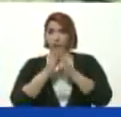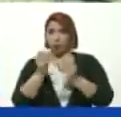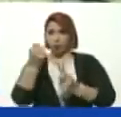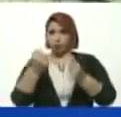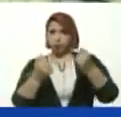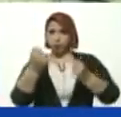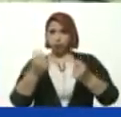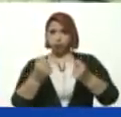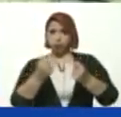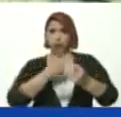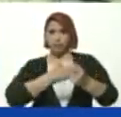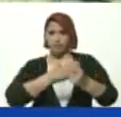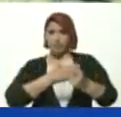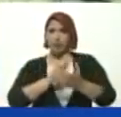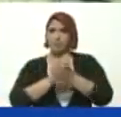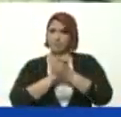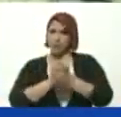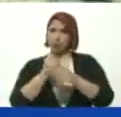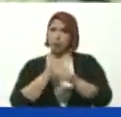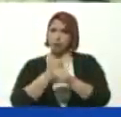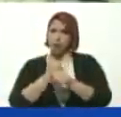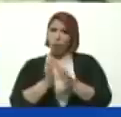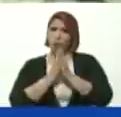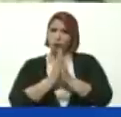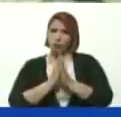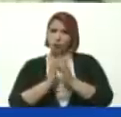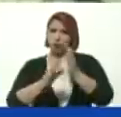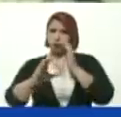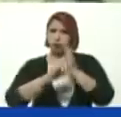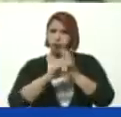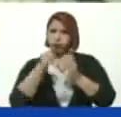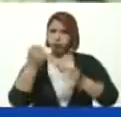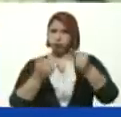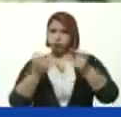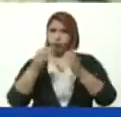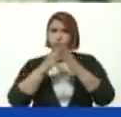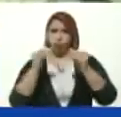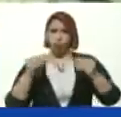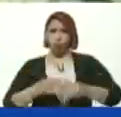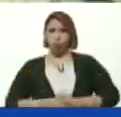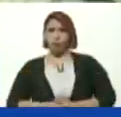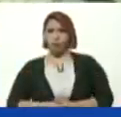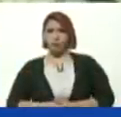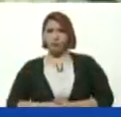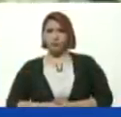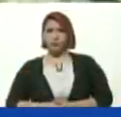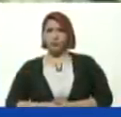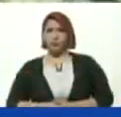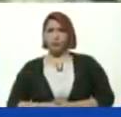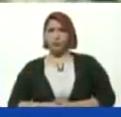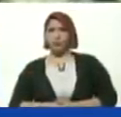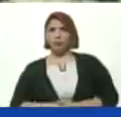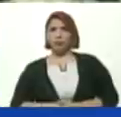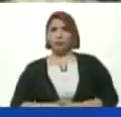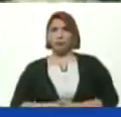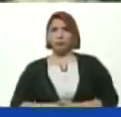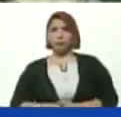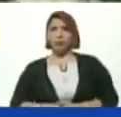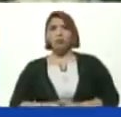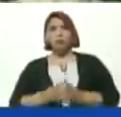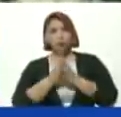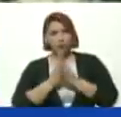Mis compañeros De trabajo Los autobuceros Todas las líneas Paren Y reciban Recojan A los